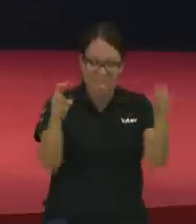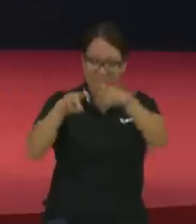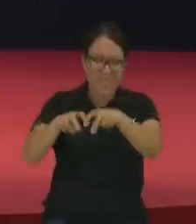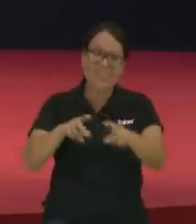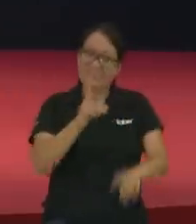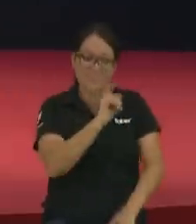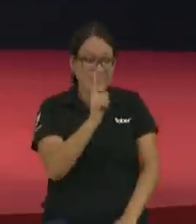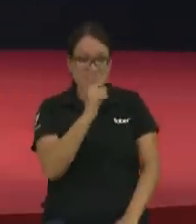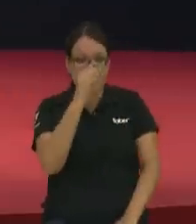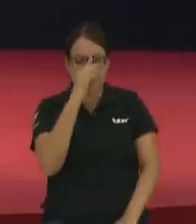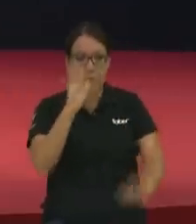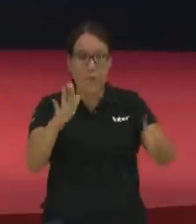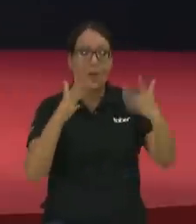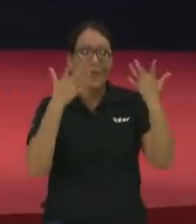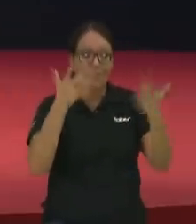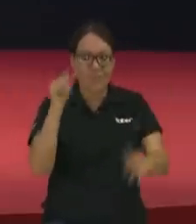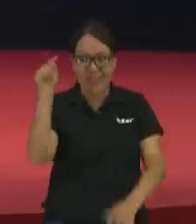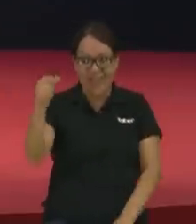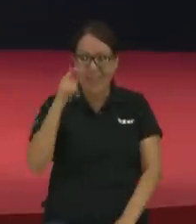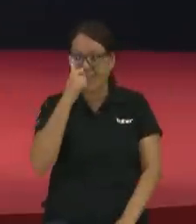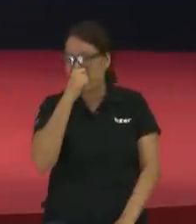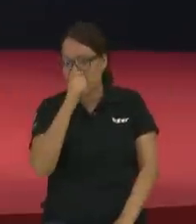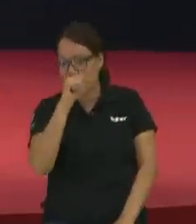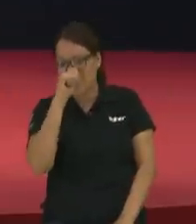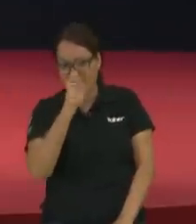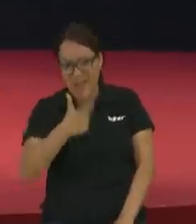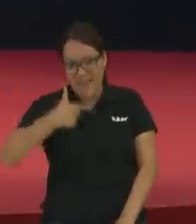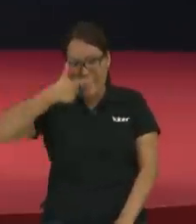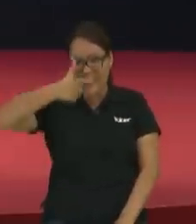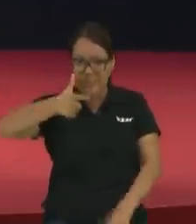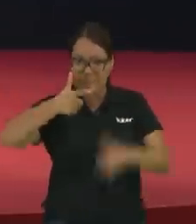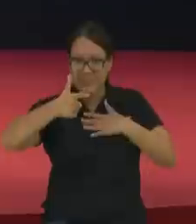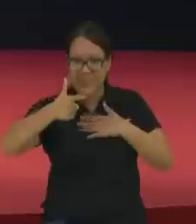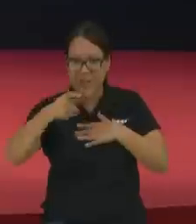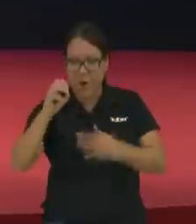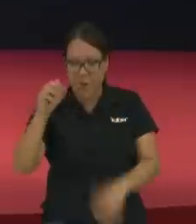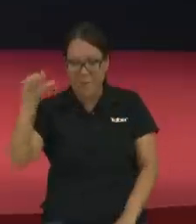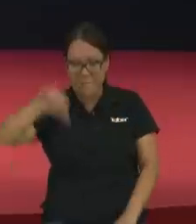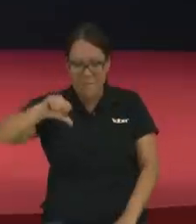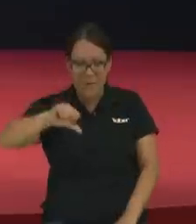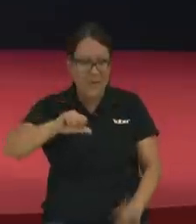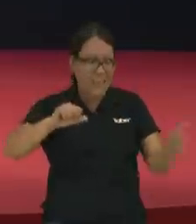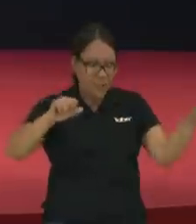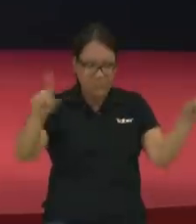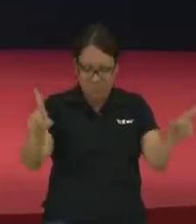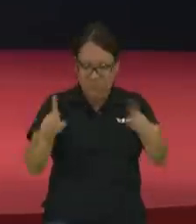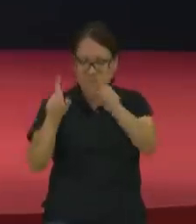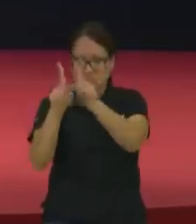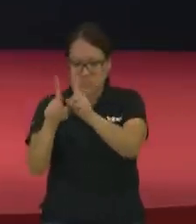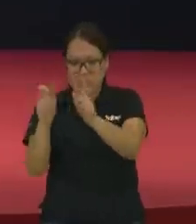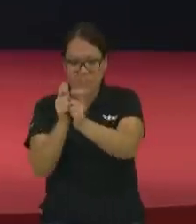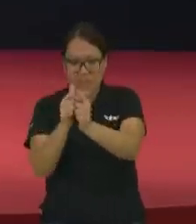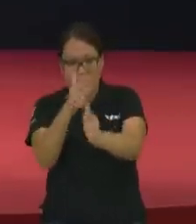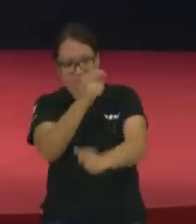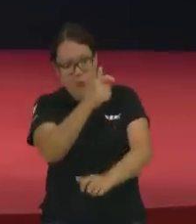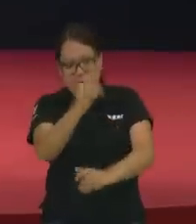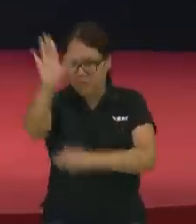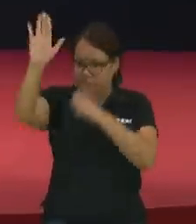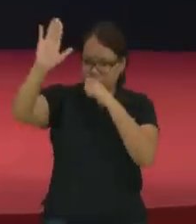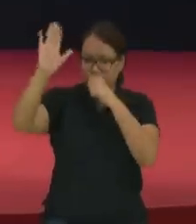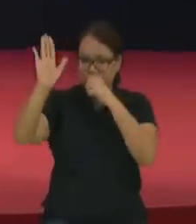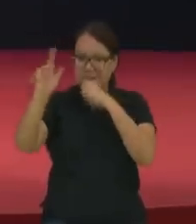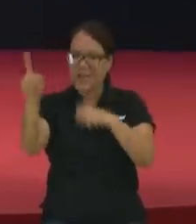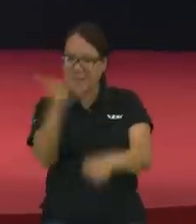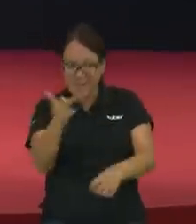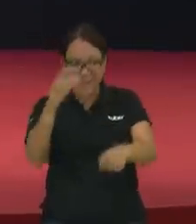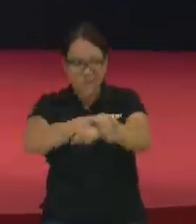no porque si ese bicho consume drogas anda armas o ha hecho una maldad en ese carro y tú vas en ese carro y la policía detiene ese carro te